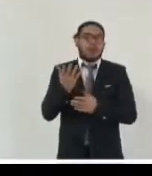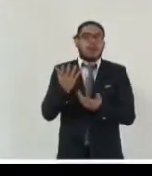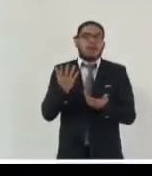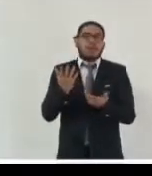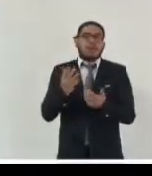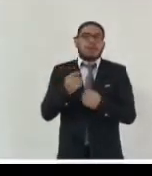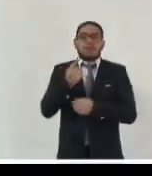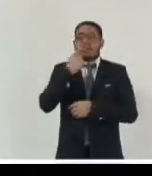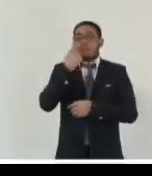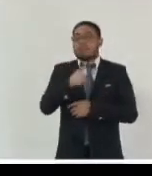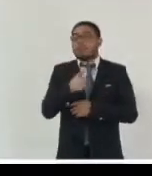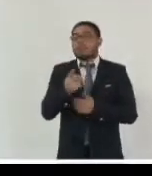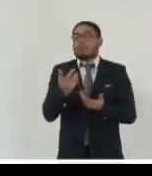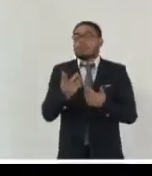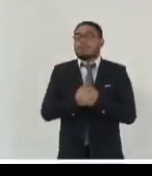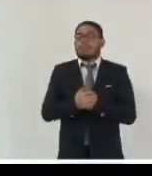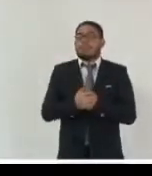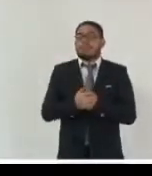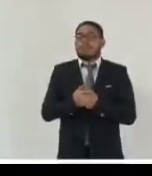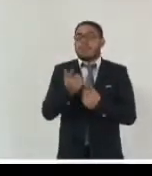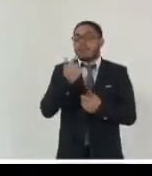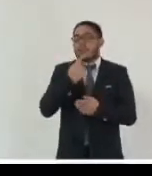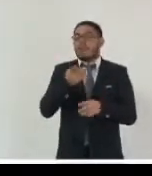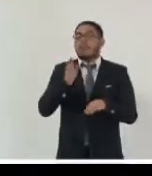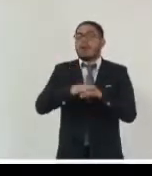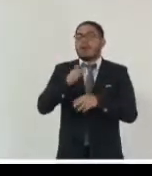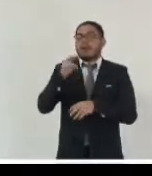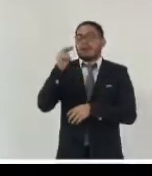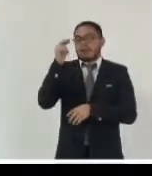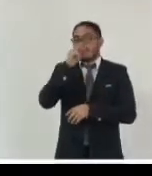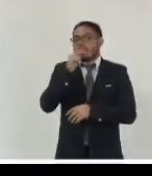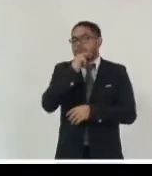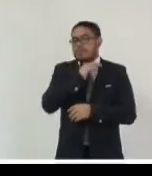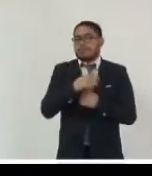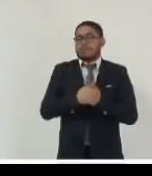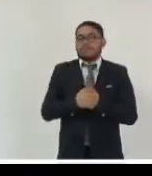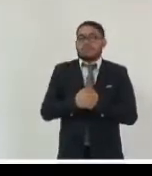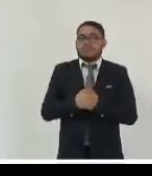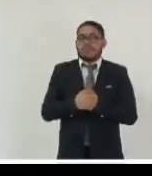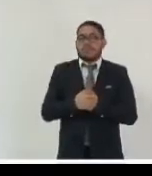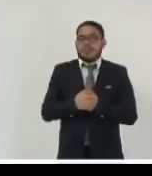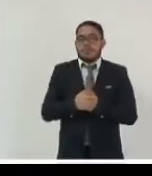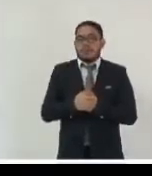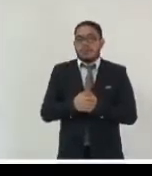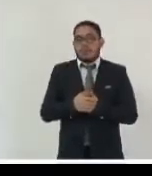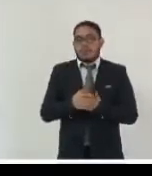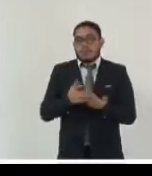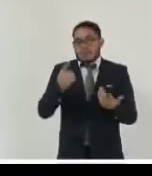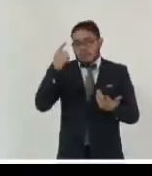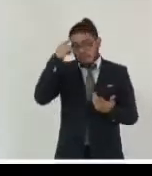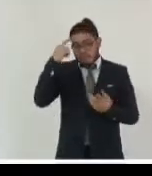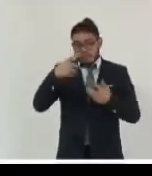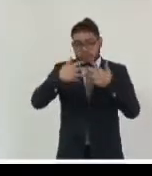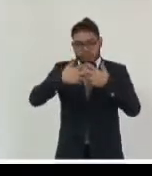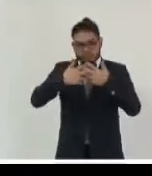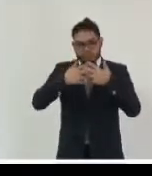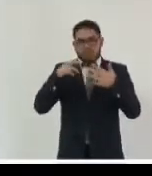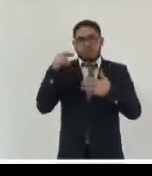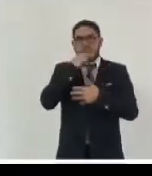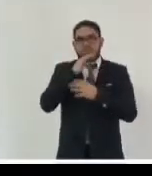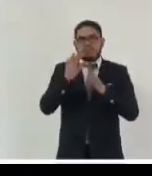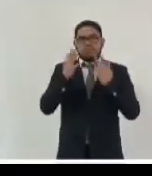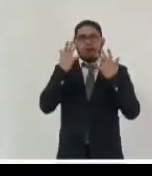sería una de las cuestiones ahora si esto no está debidamente